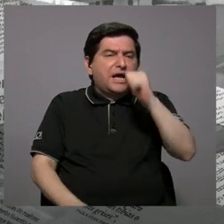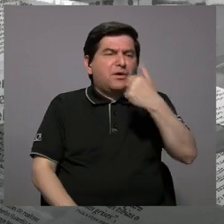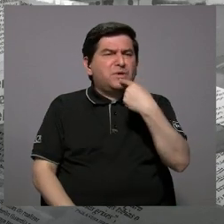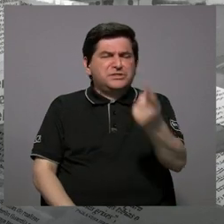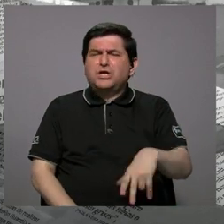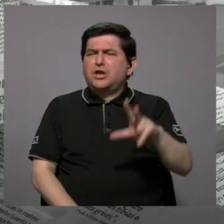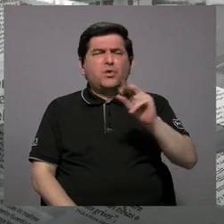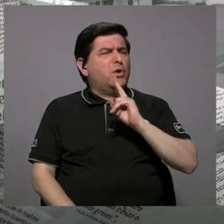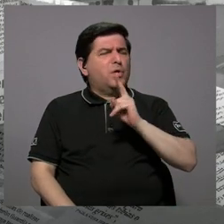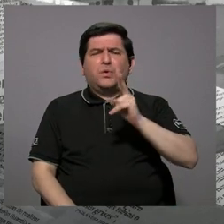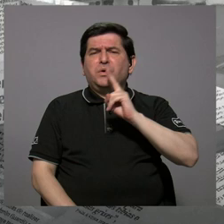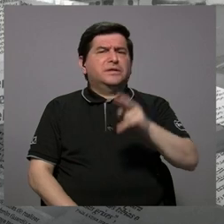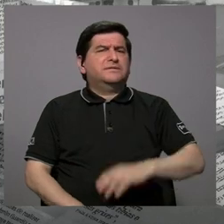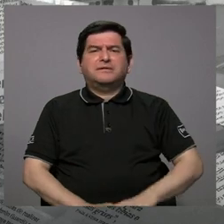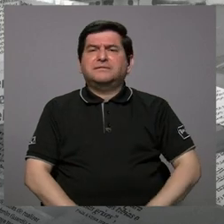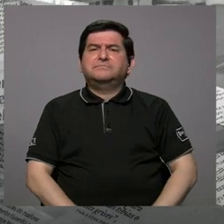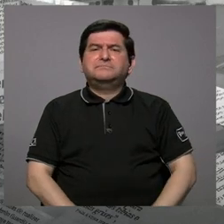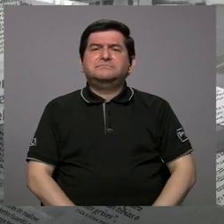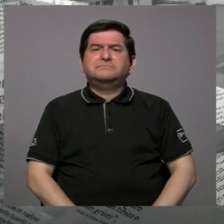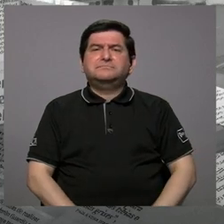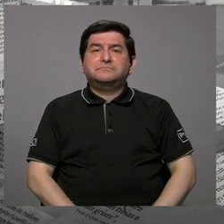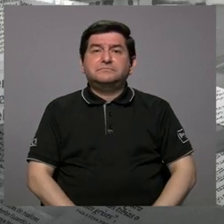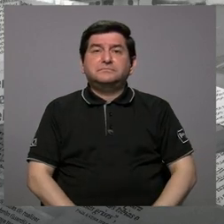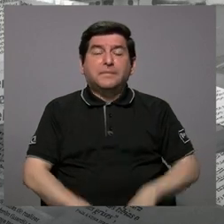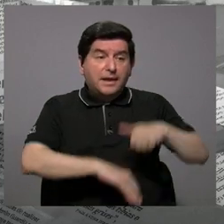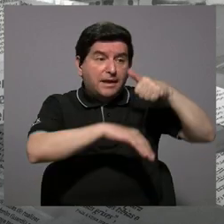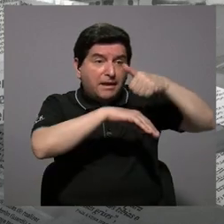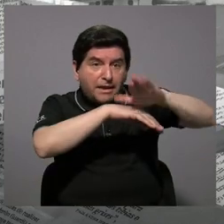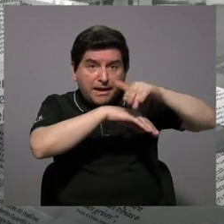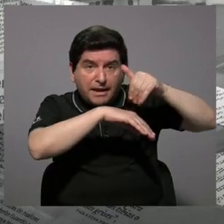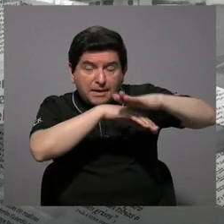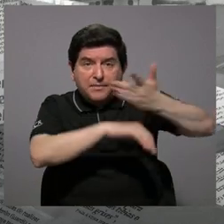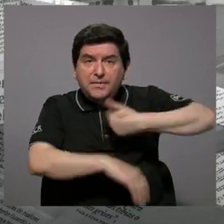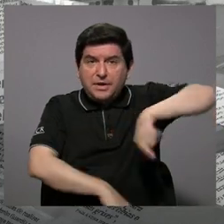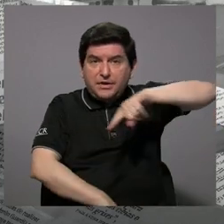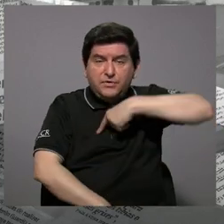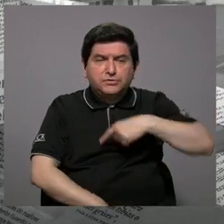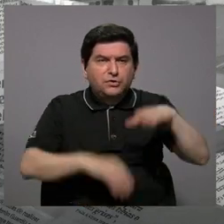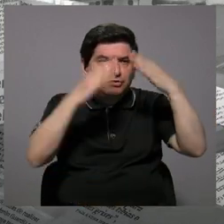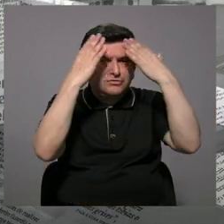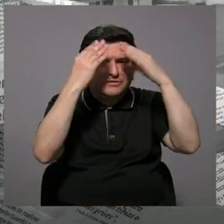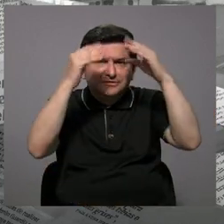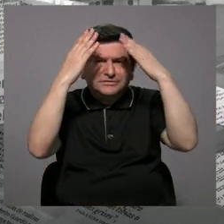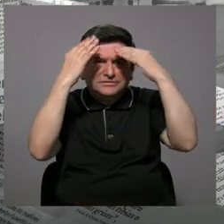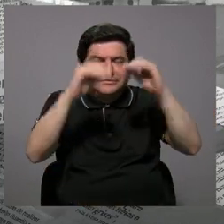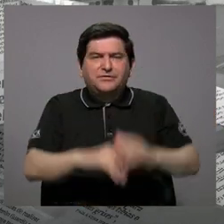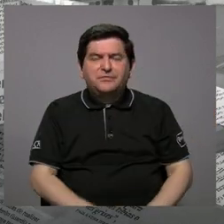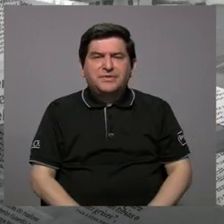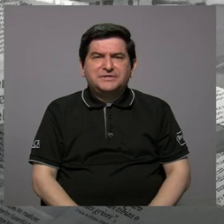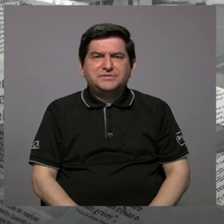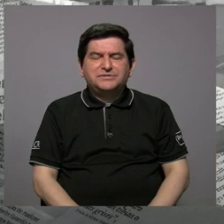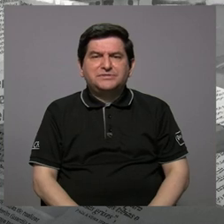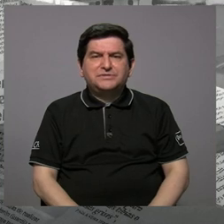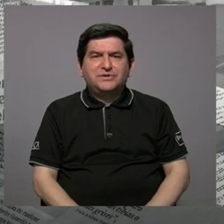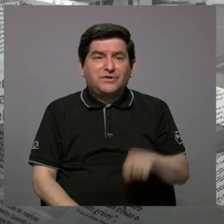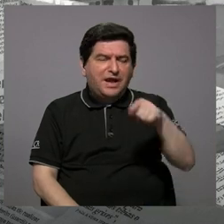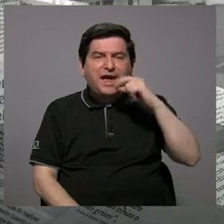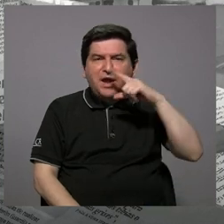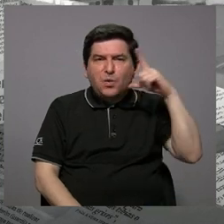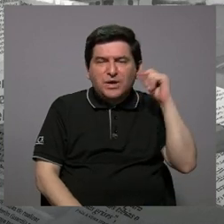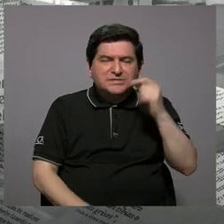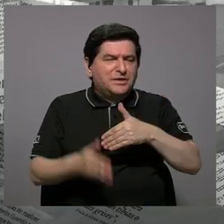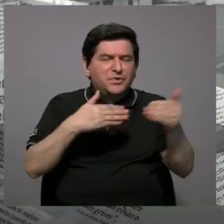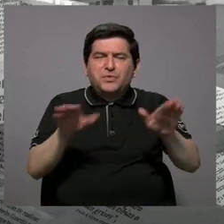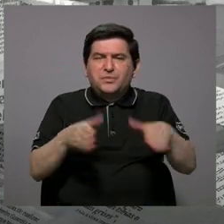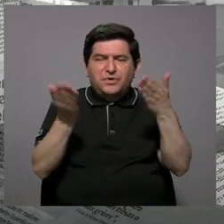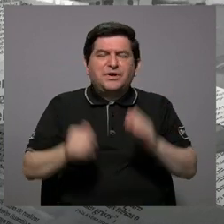desmentirlos que no era cierto. Comenzamos a mandar datos de WhatsApp y de lo que hubiera, de